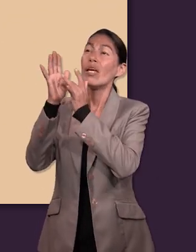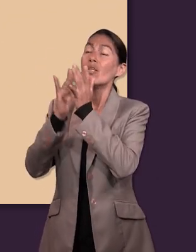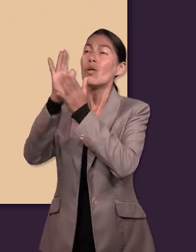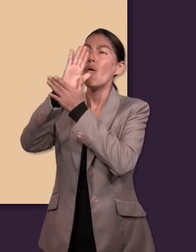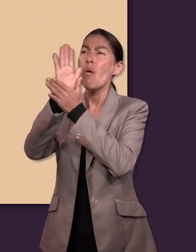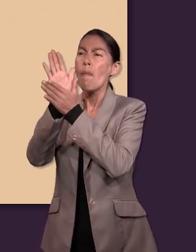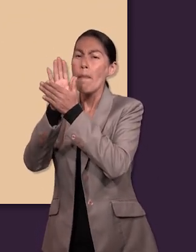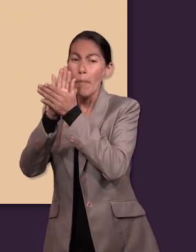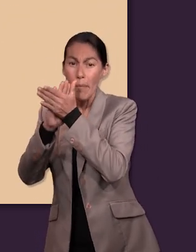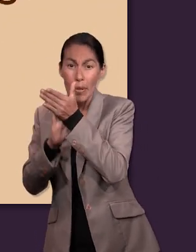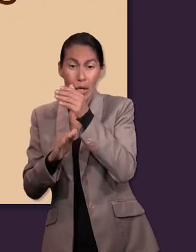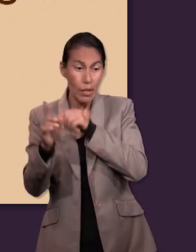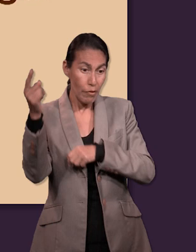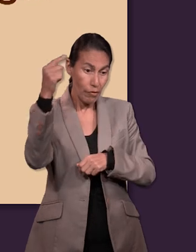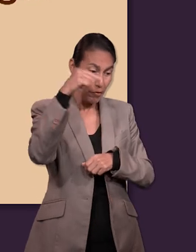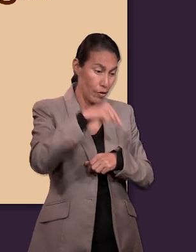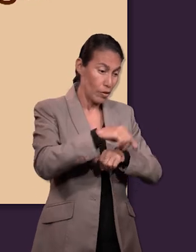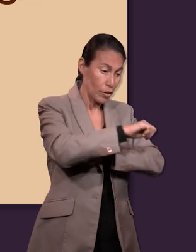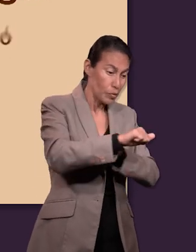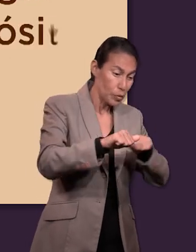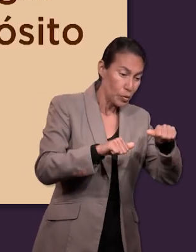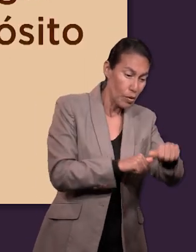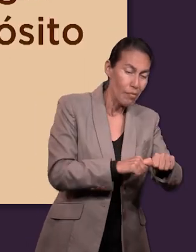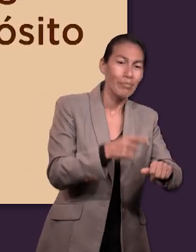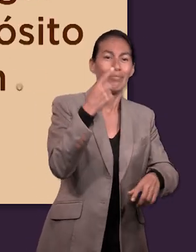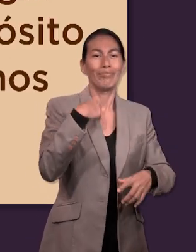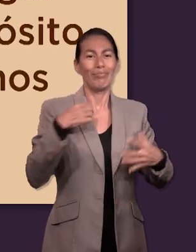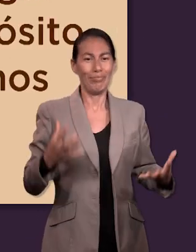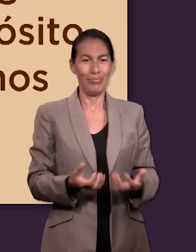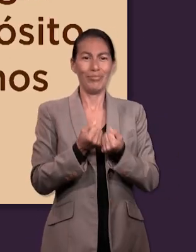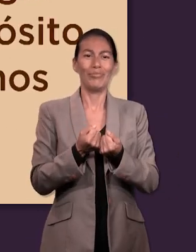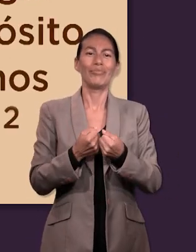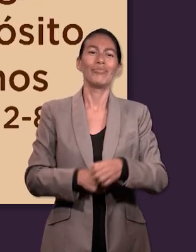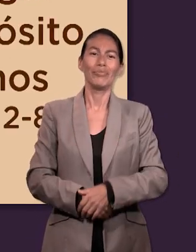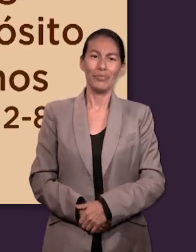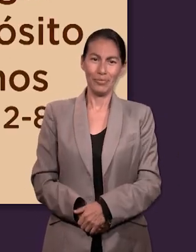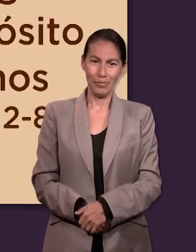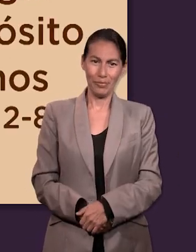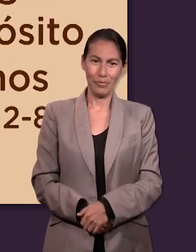nuestra condición y nuestro lugar con el propósito de salvarnos.